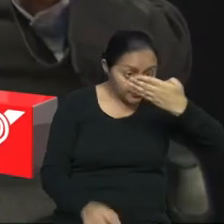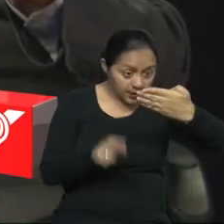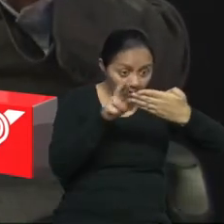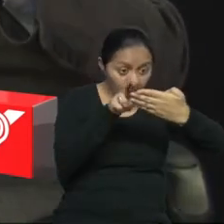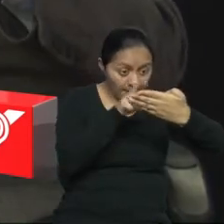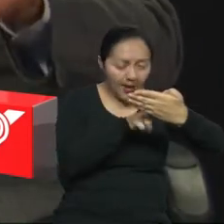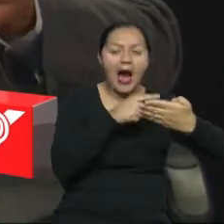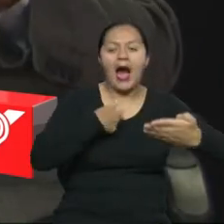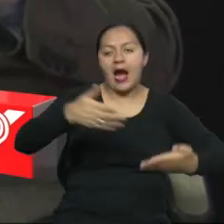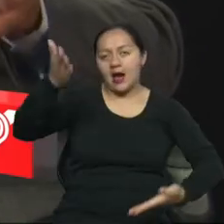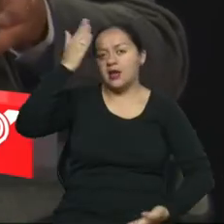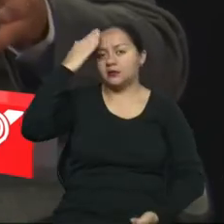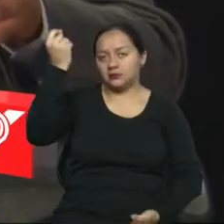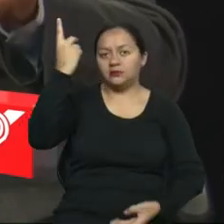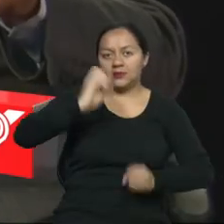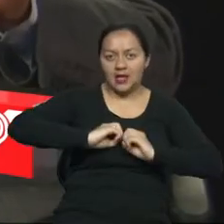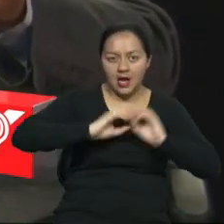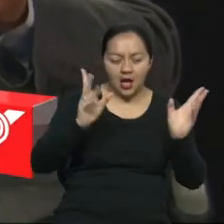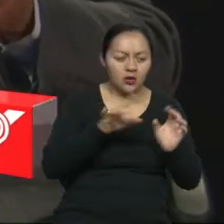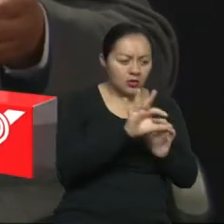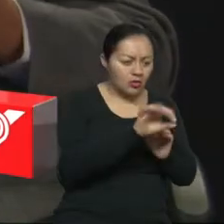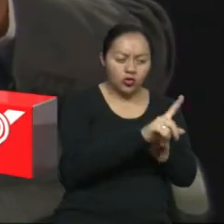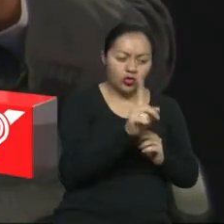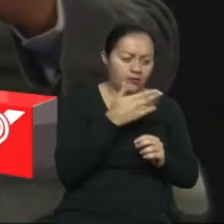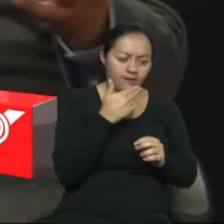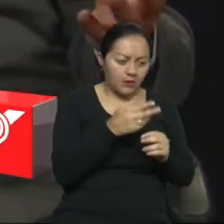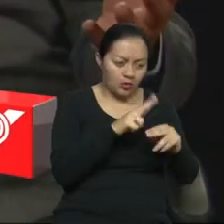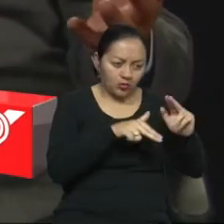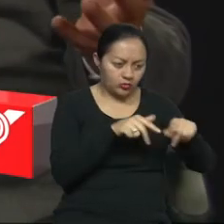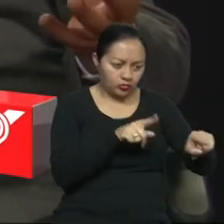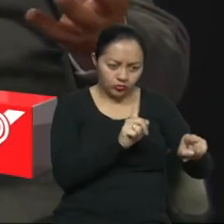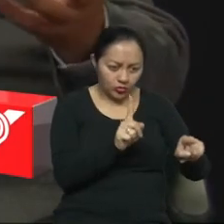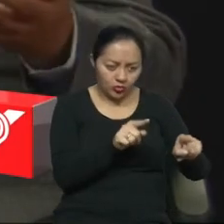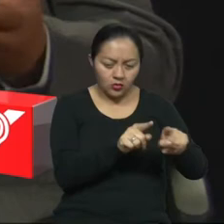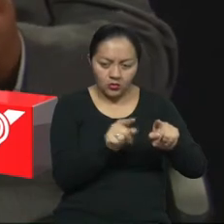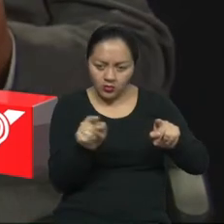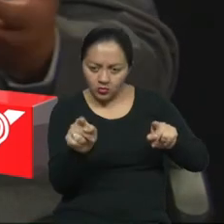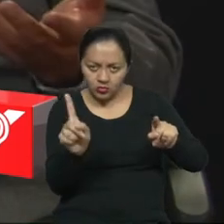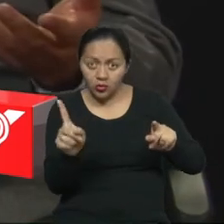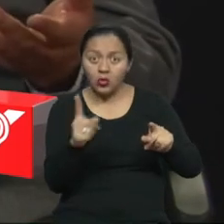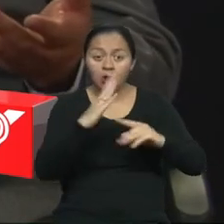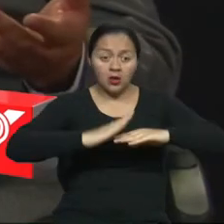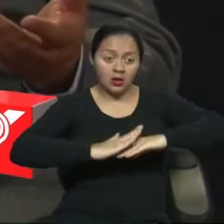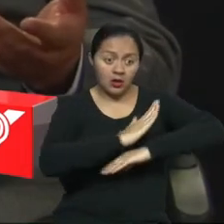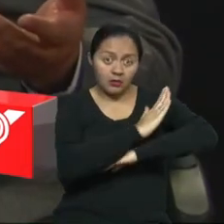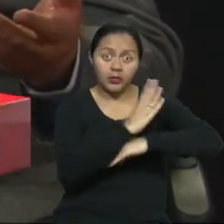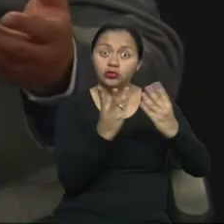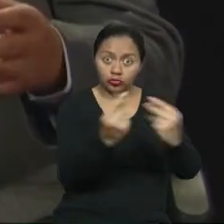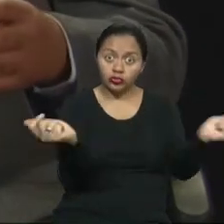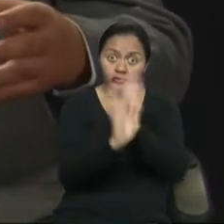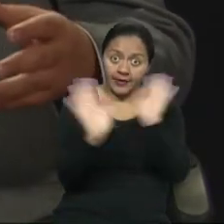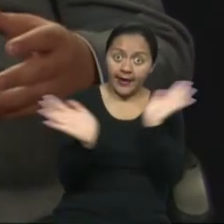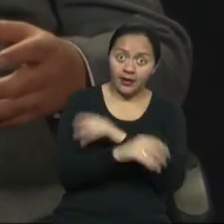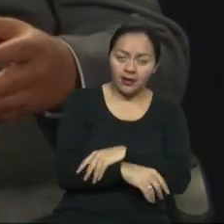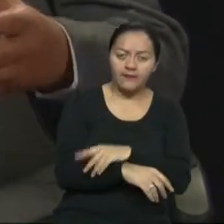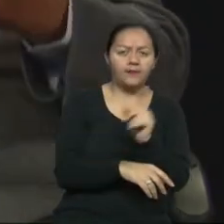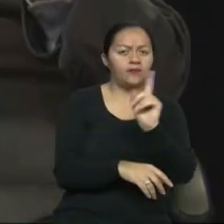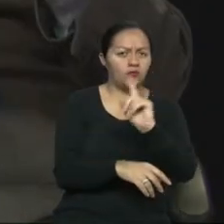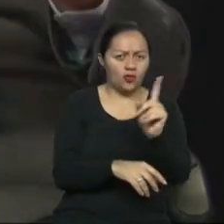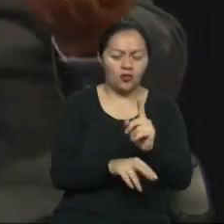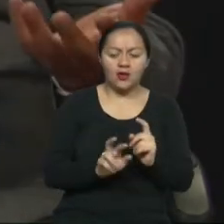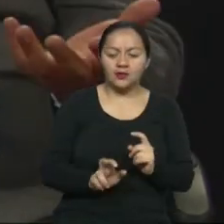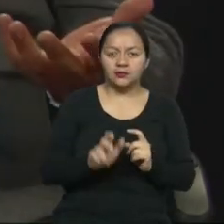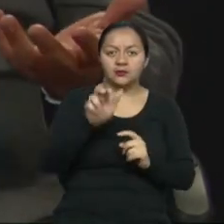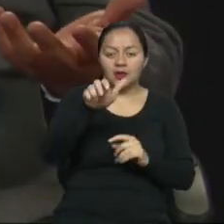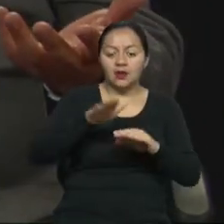opciones diferentes a escoger. La rampa no es la única solución para poder acceder a un entorno. Tenemos albaescaleras,